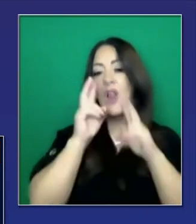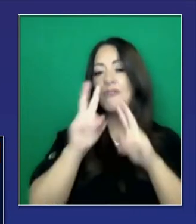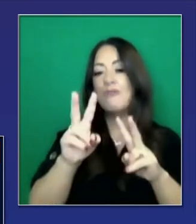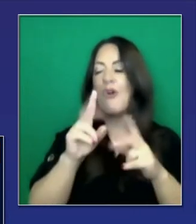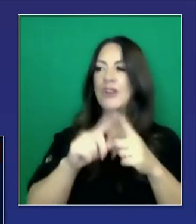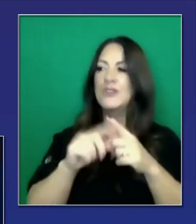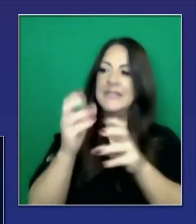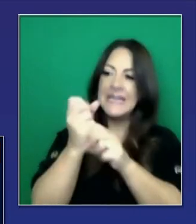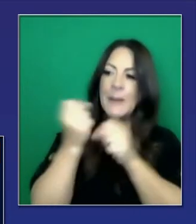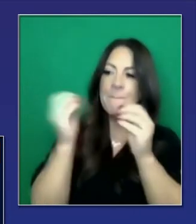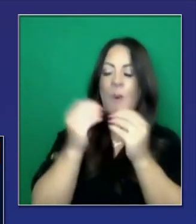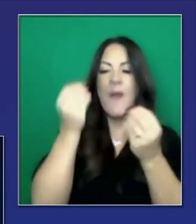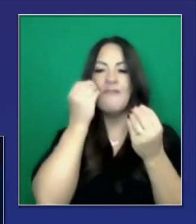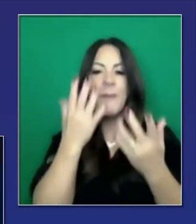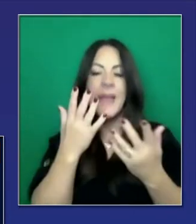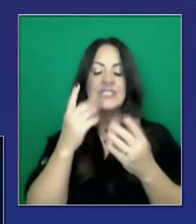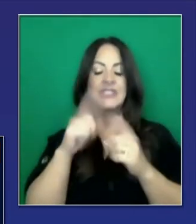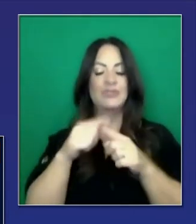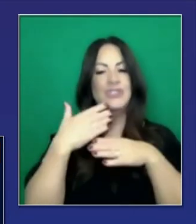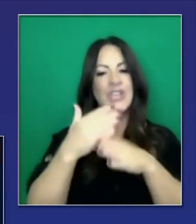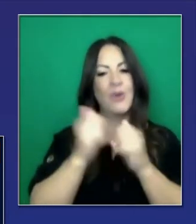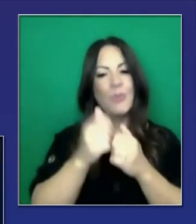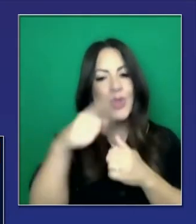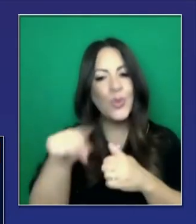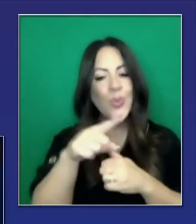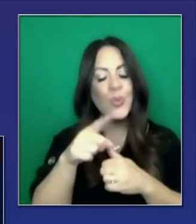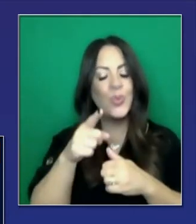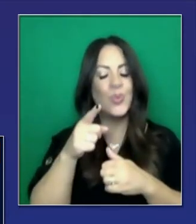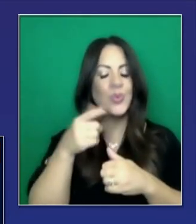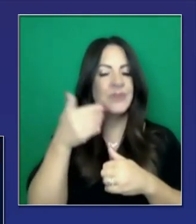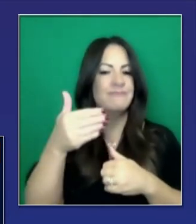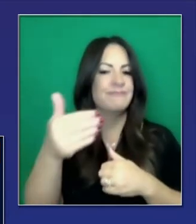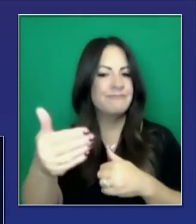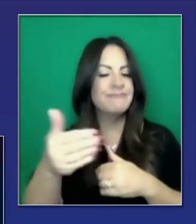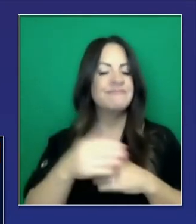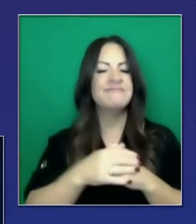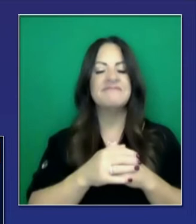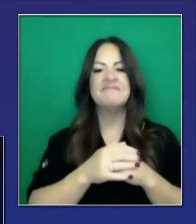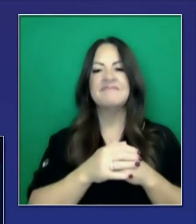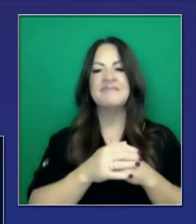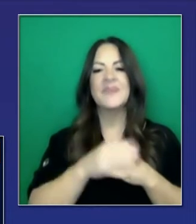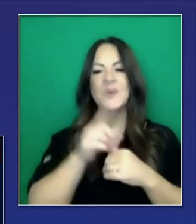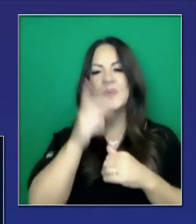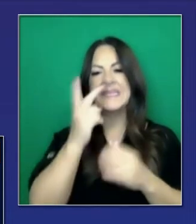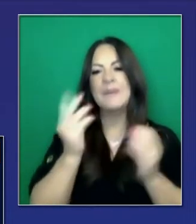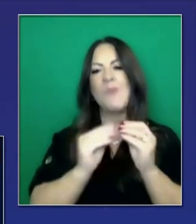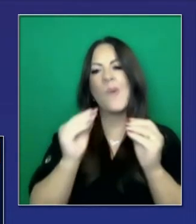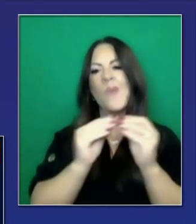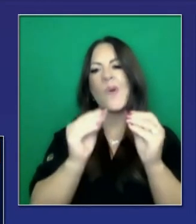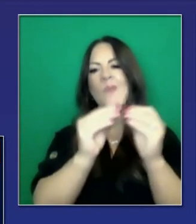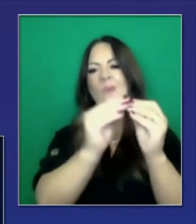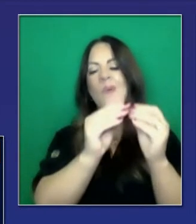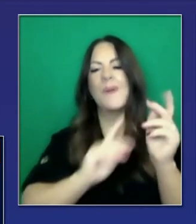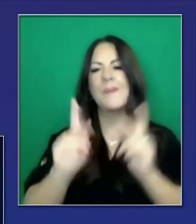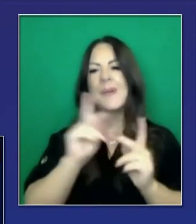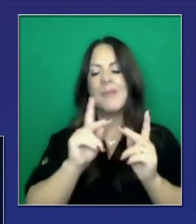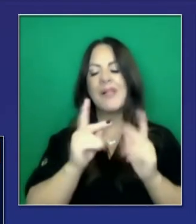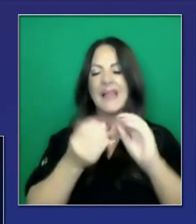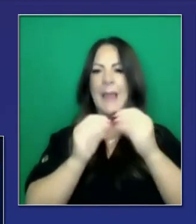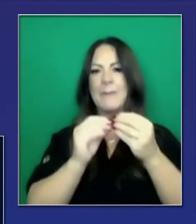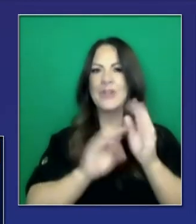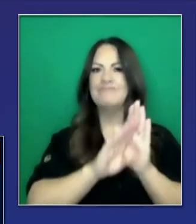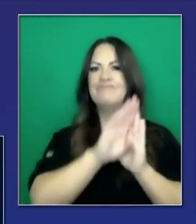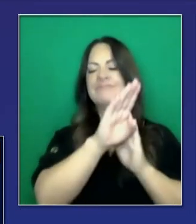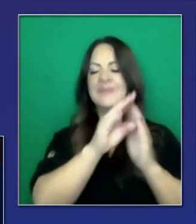cuando yo les dé la próxima reseña en los próximos días. Es solamente para recalcar el hecho de que